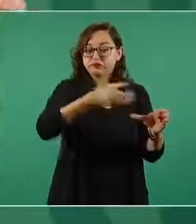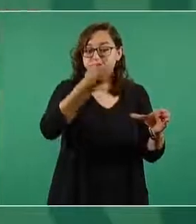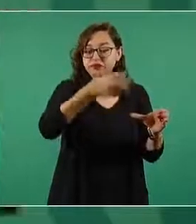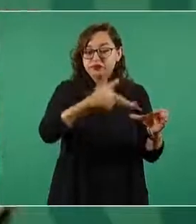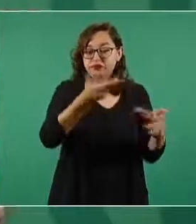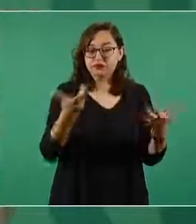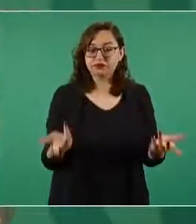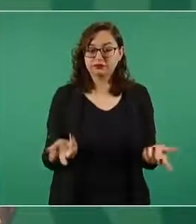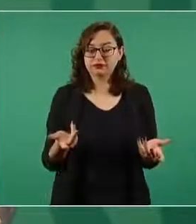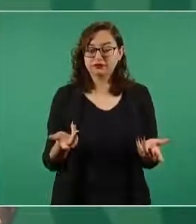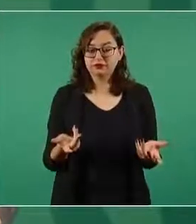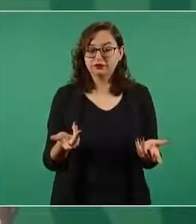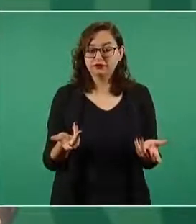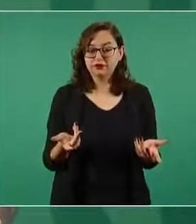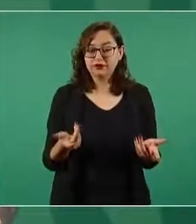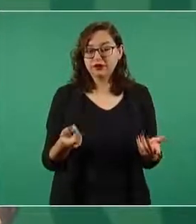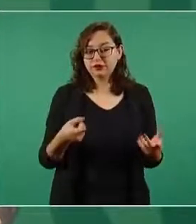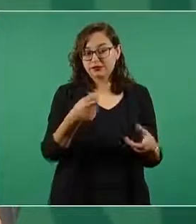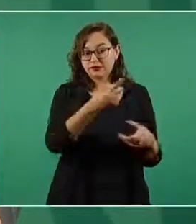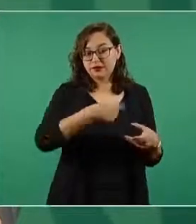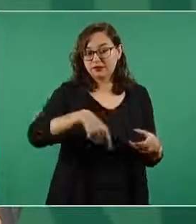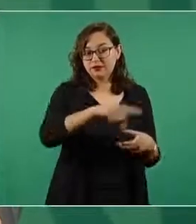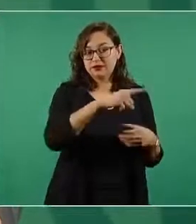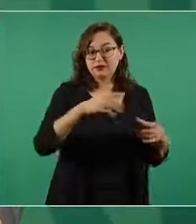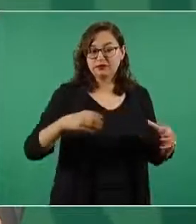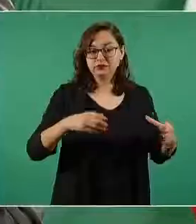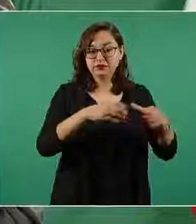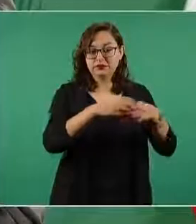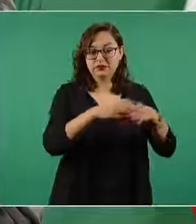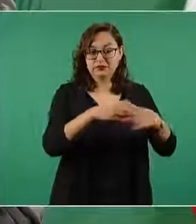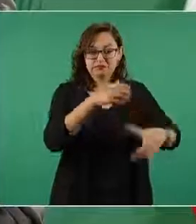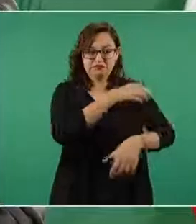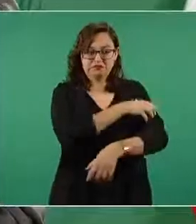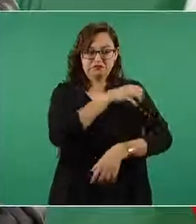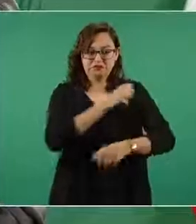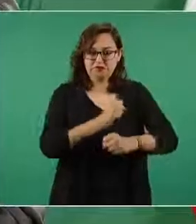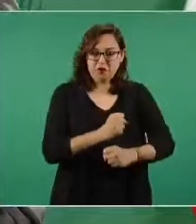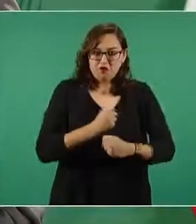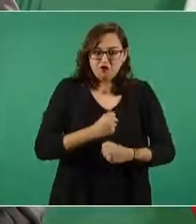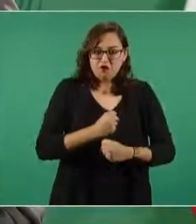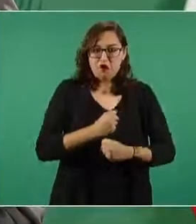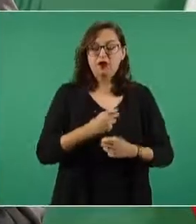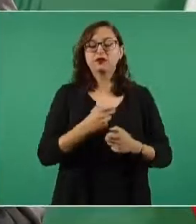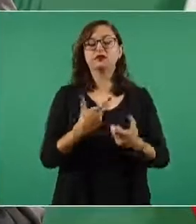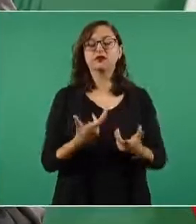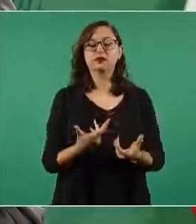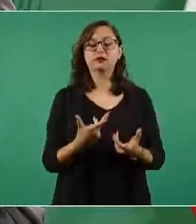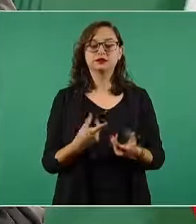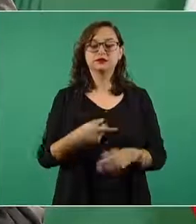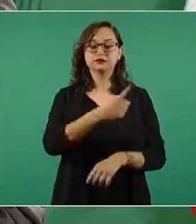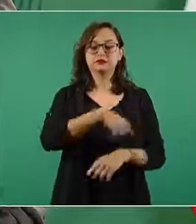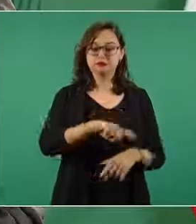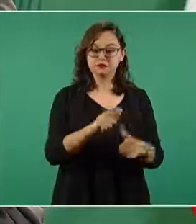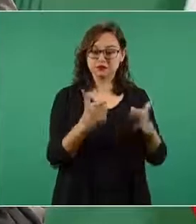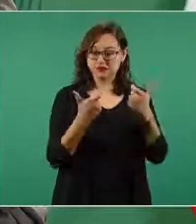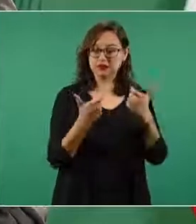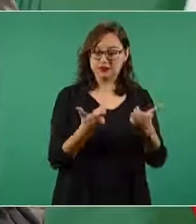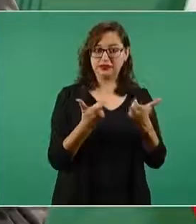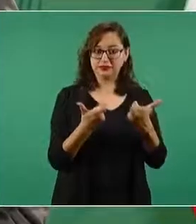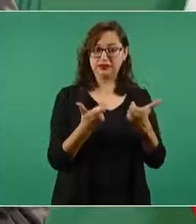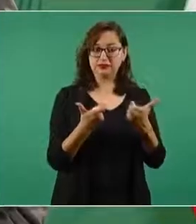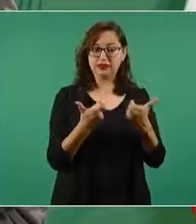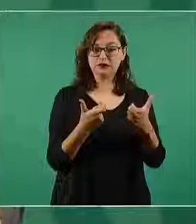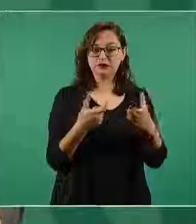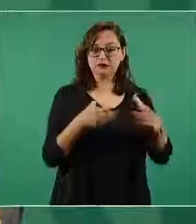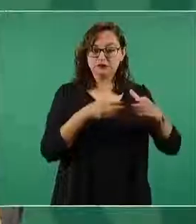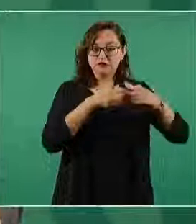piramidal de poder, los potentados, los que realmente